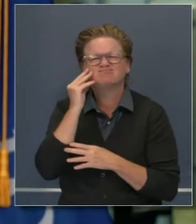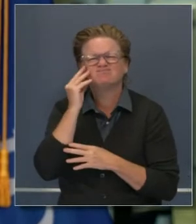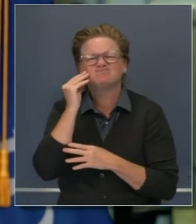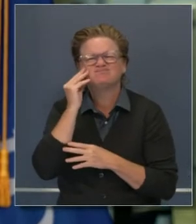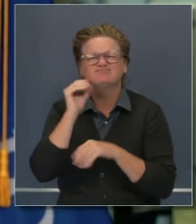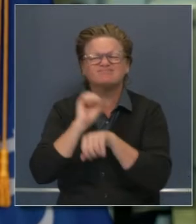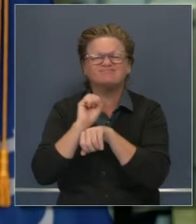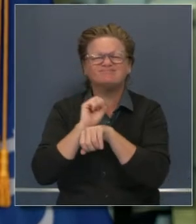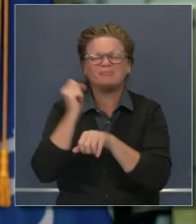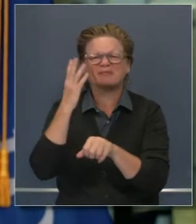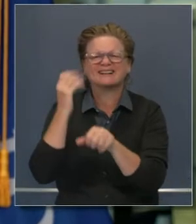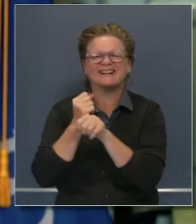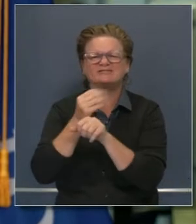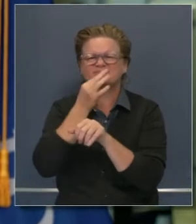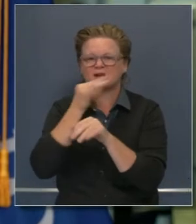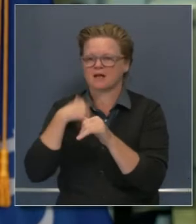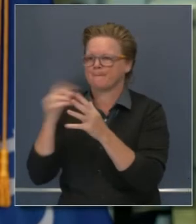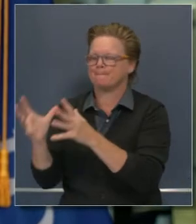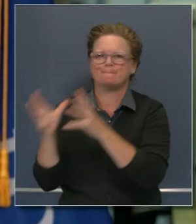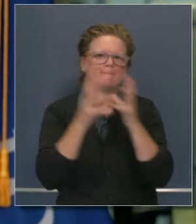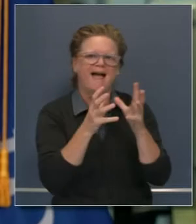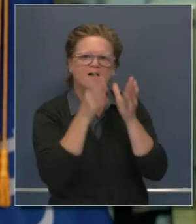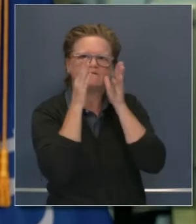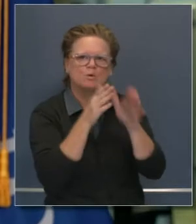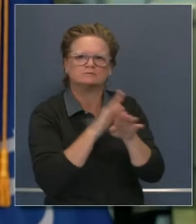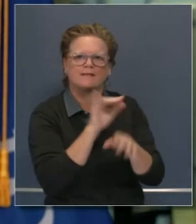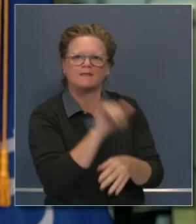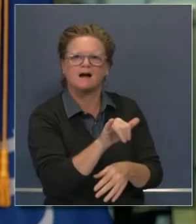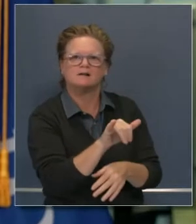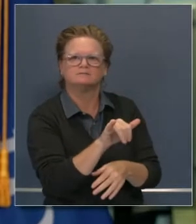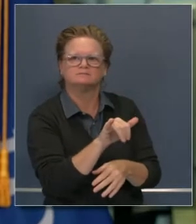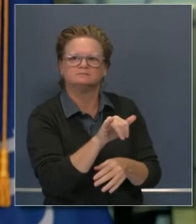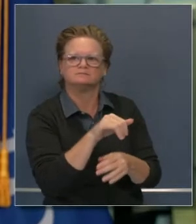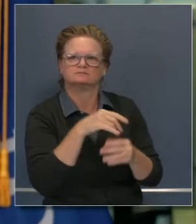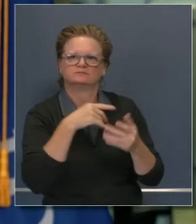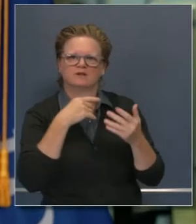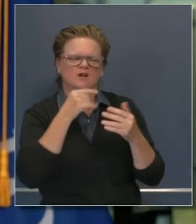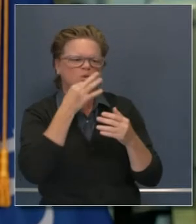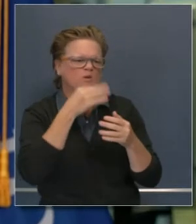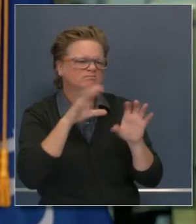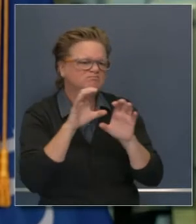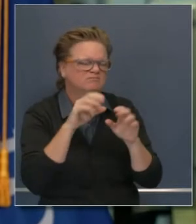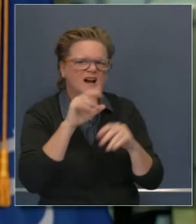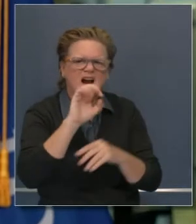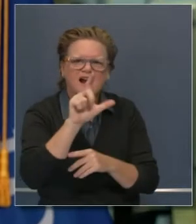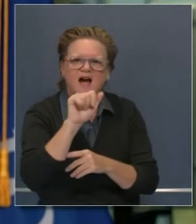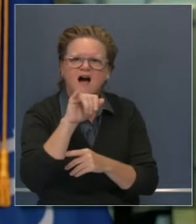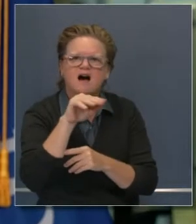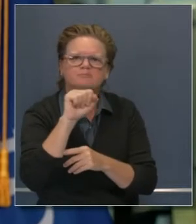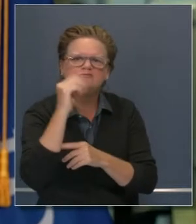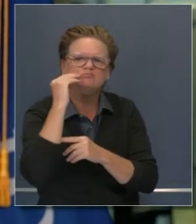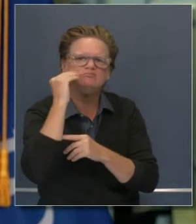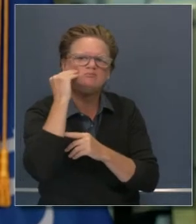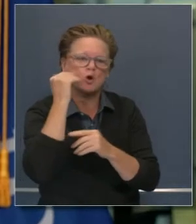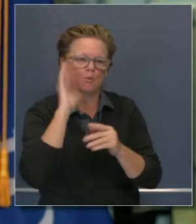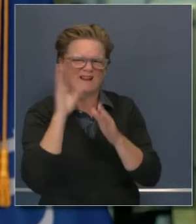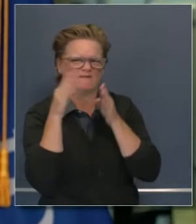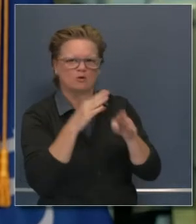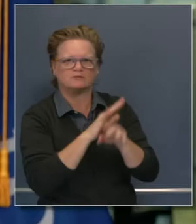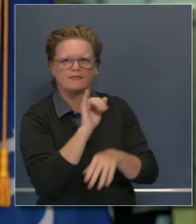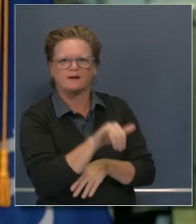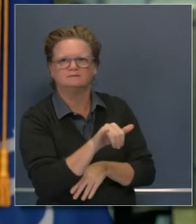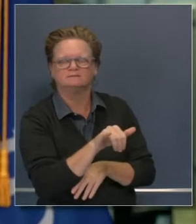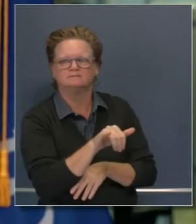tienen altas destrezas para los casos más complejos. Y en cuanto a la espera que estamos